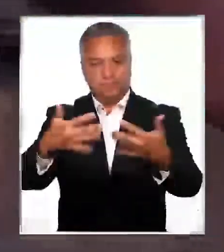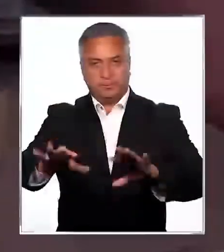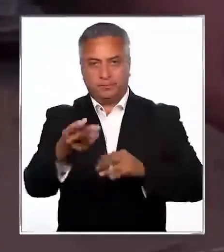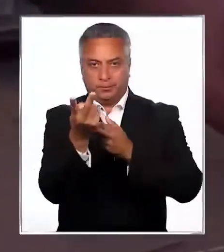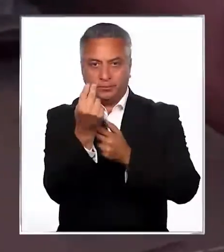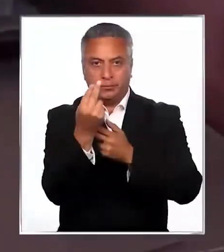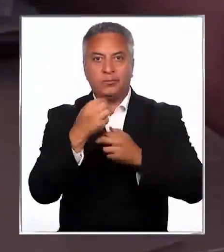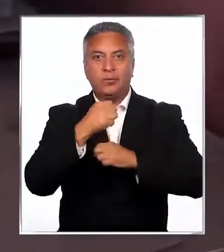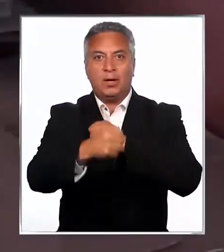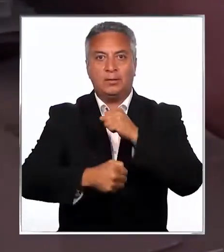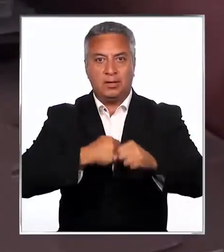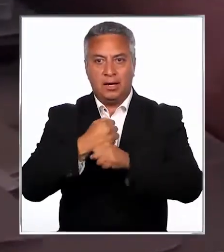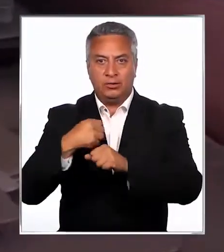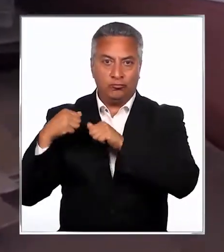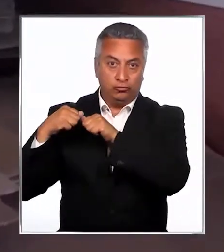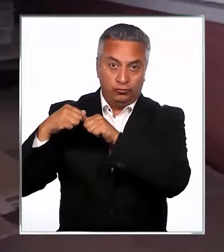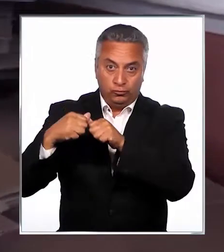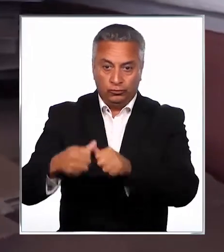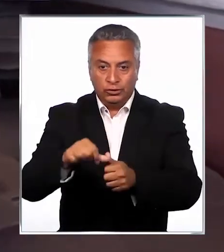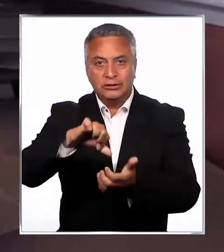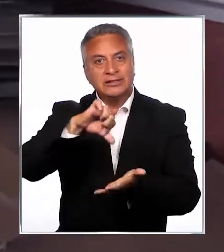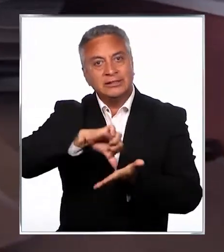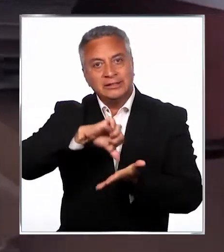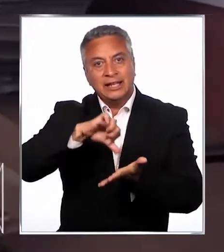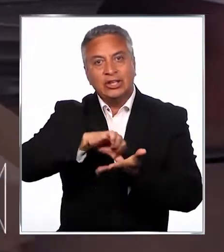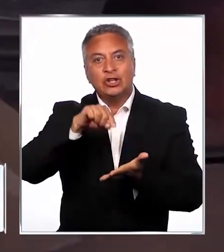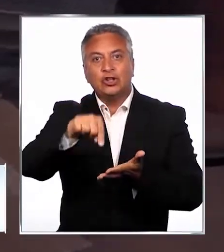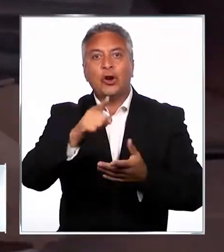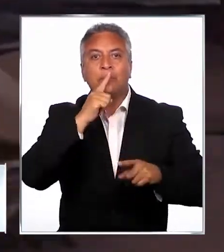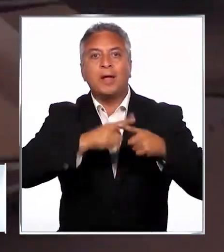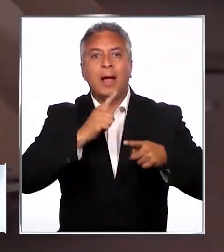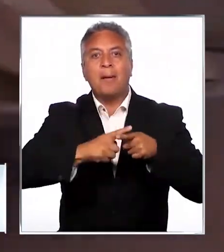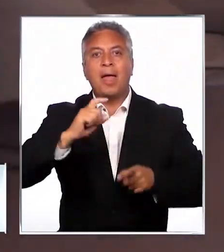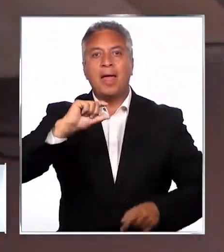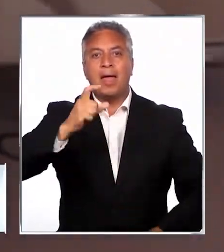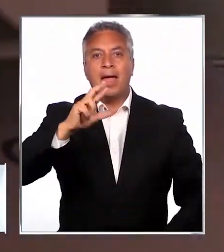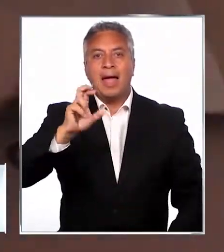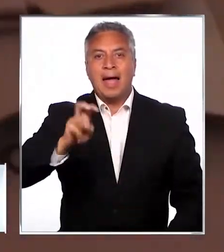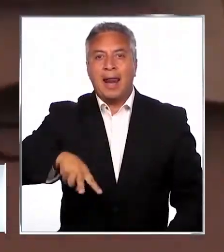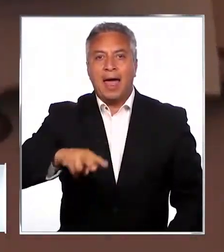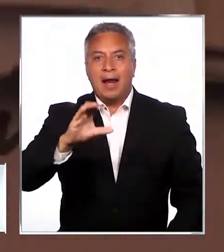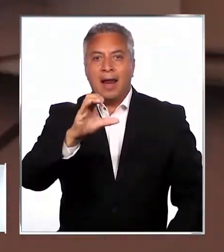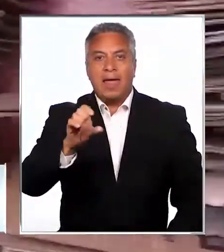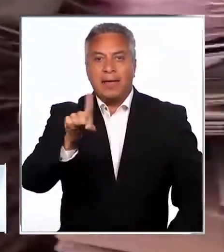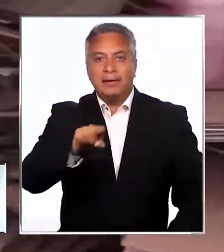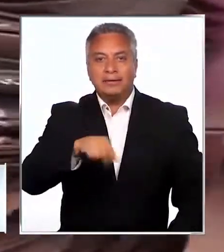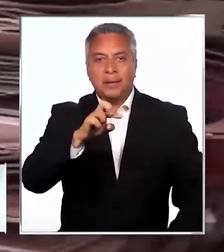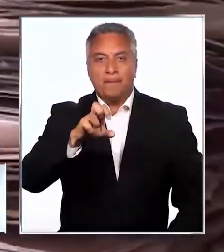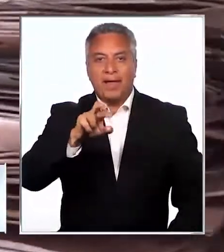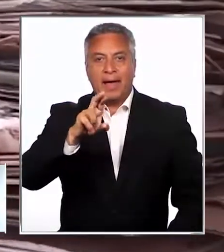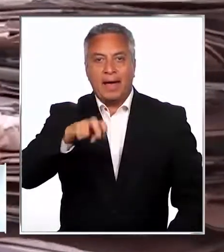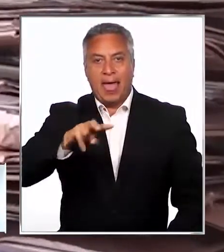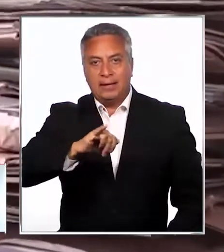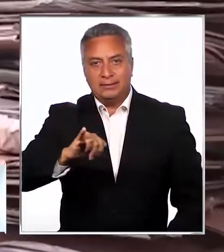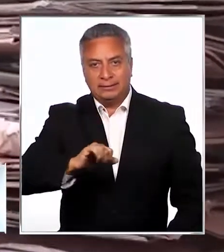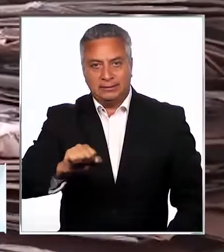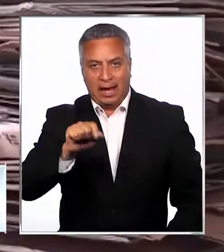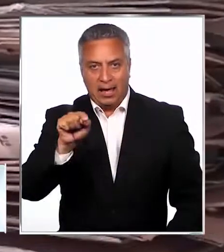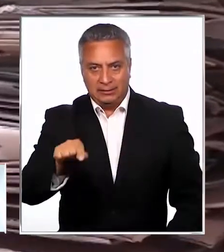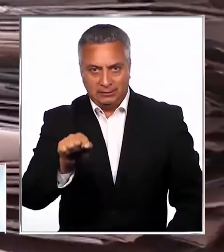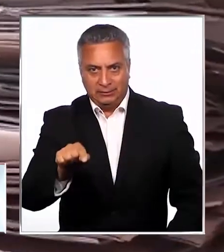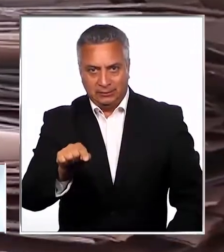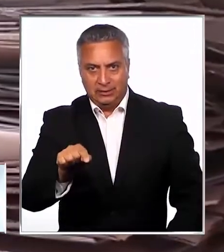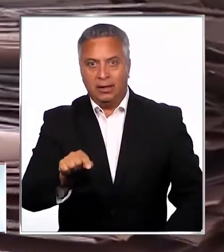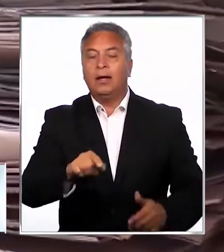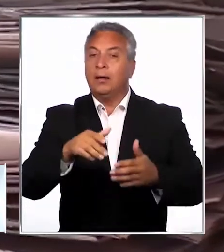Desde hace 12 años que viene funcionando el centro de reciclaje Gran Esperanza, una iniciativa que va en pro del medio ambiente y que es